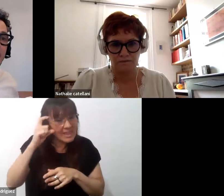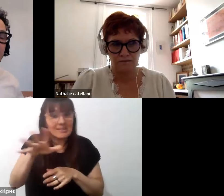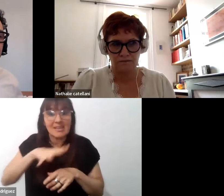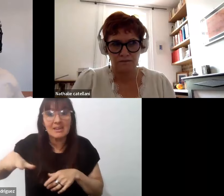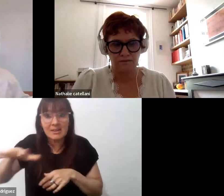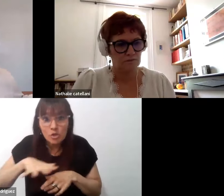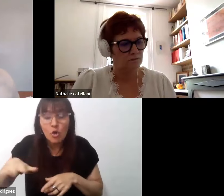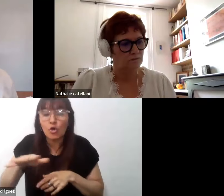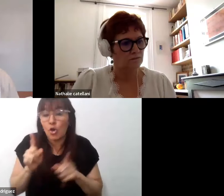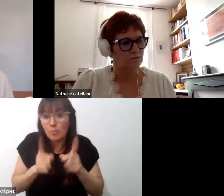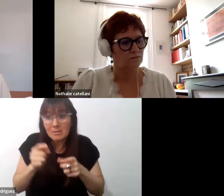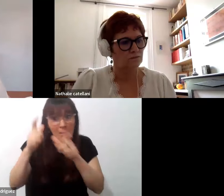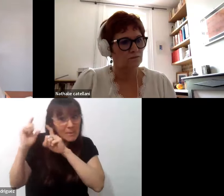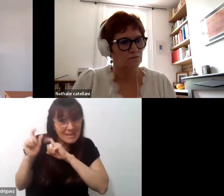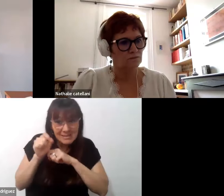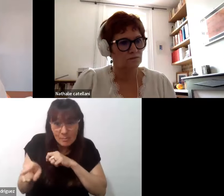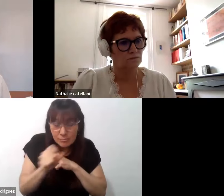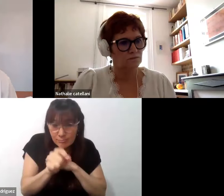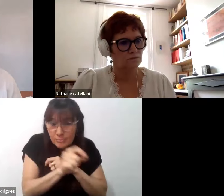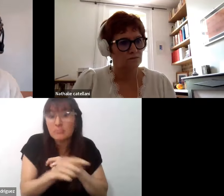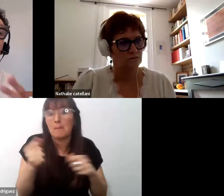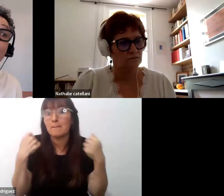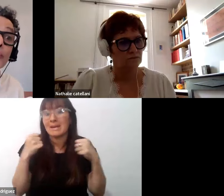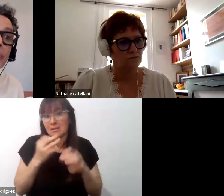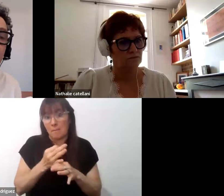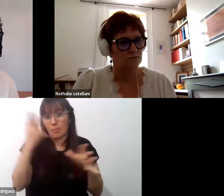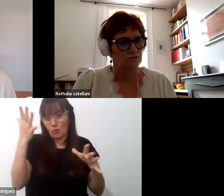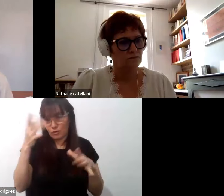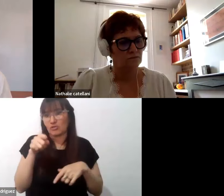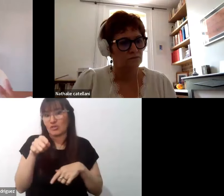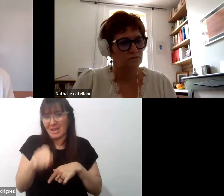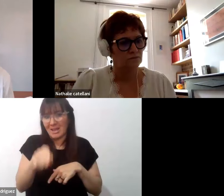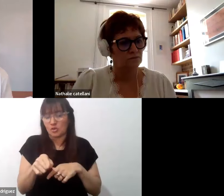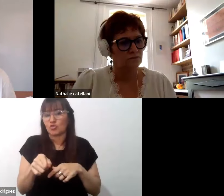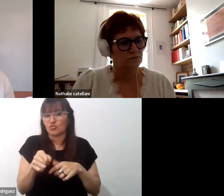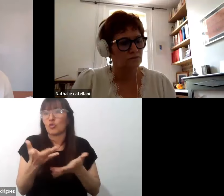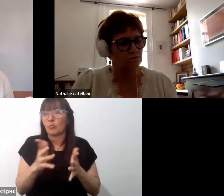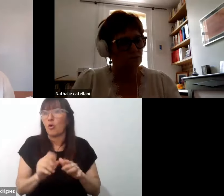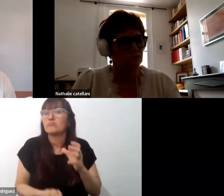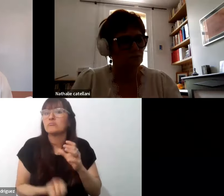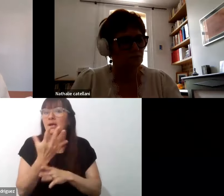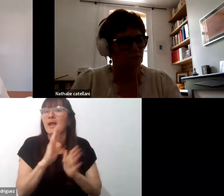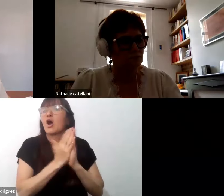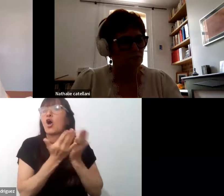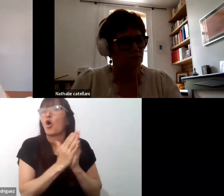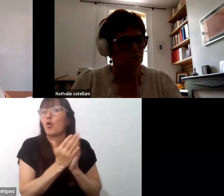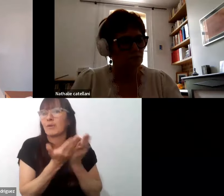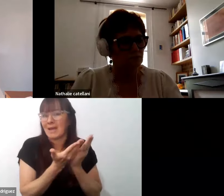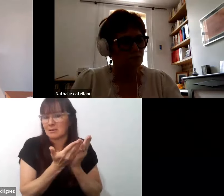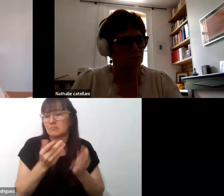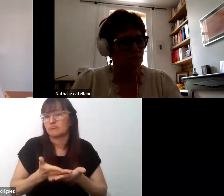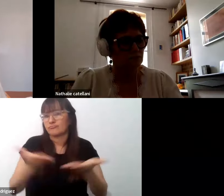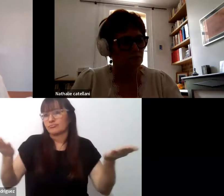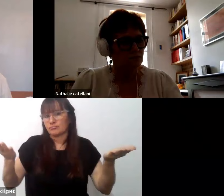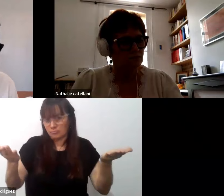su propia experiencia, sobre su propia práctica profesional, y construyen obras que disponen públicamente el saber